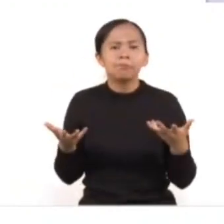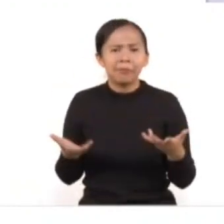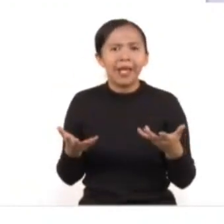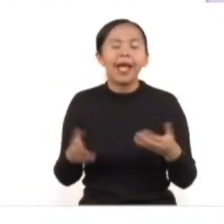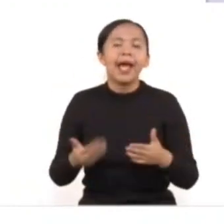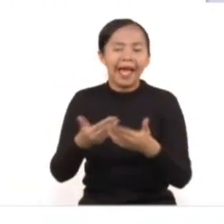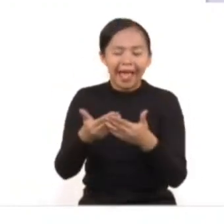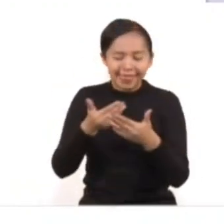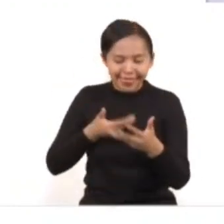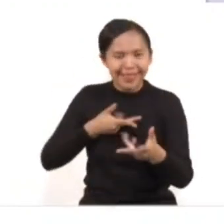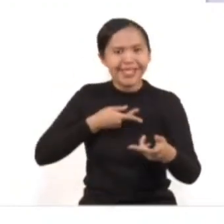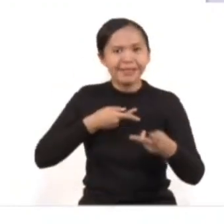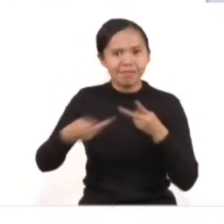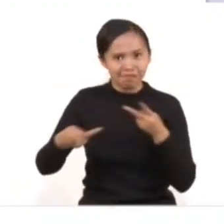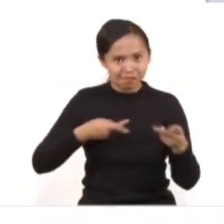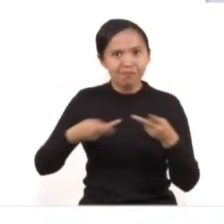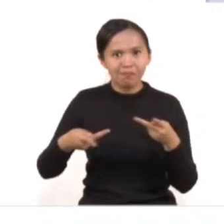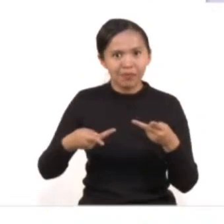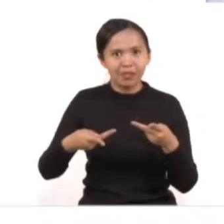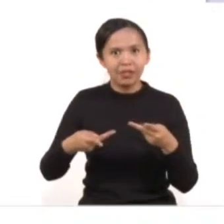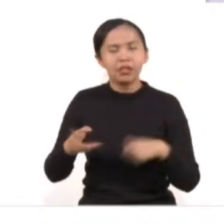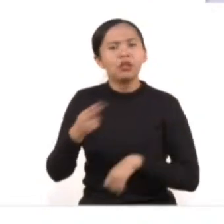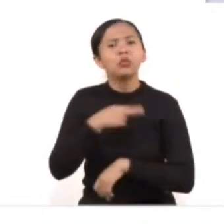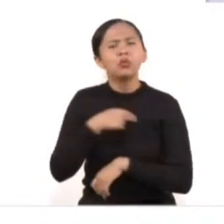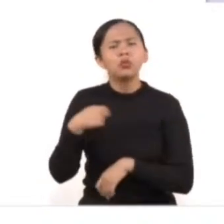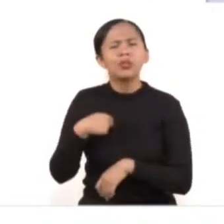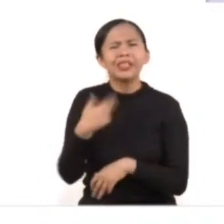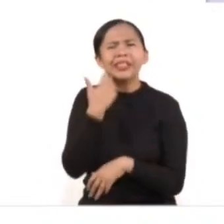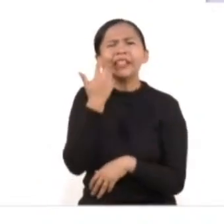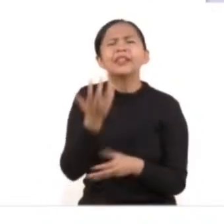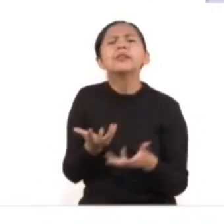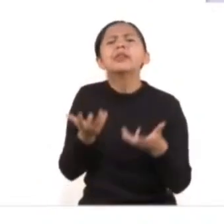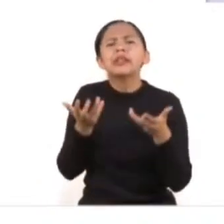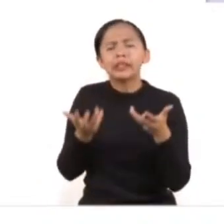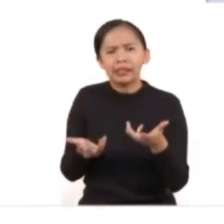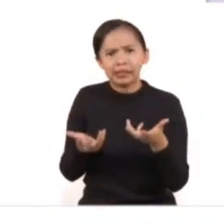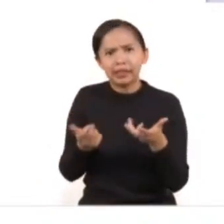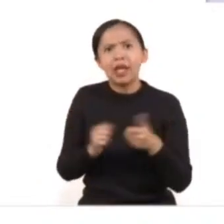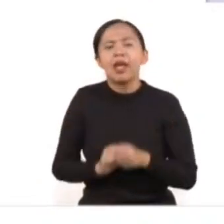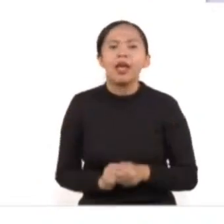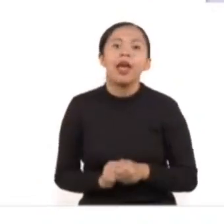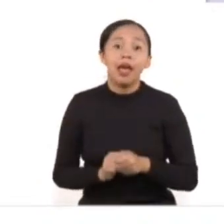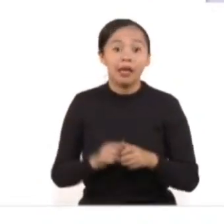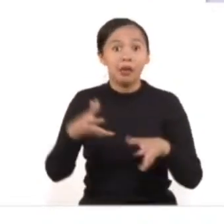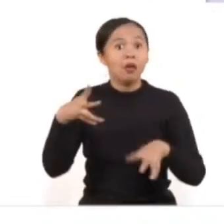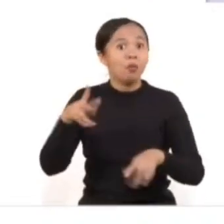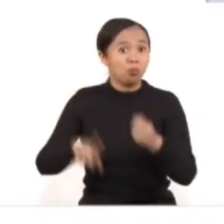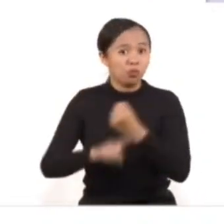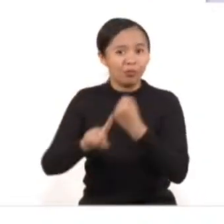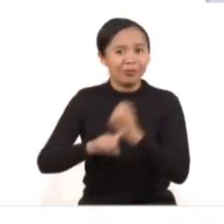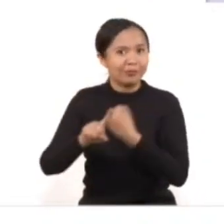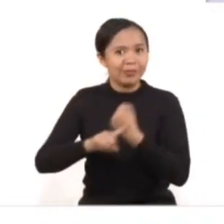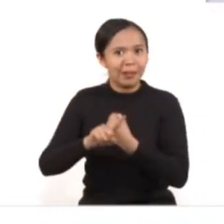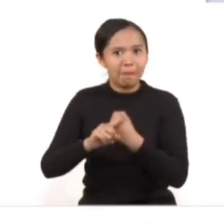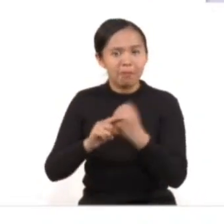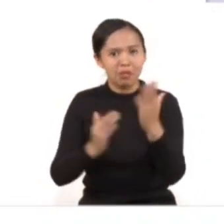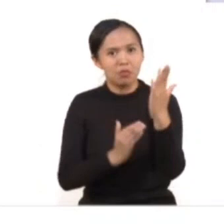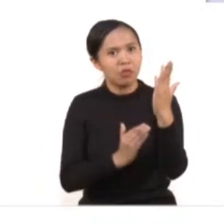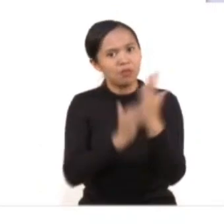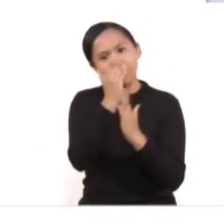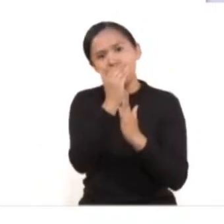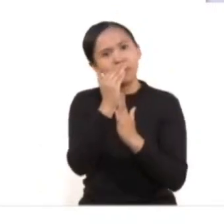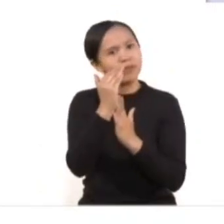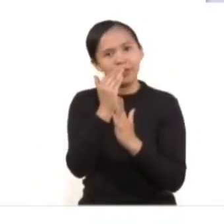es la prevención. Queremos que no sucedan más hechos o que no escalen y pongan en riesgo